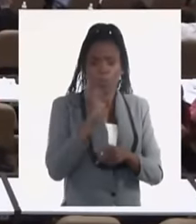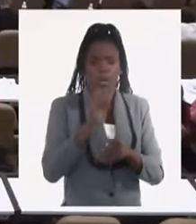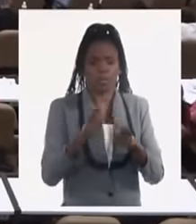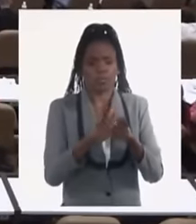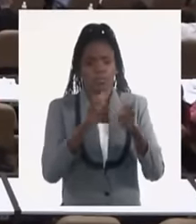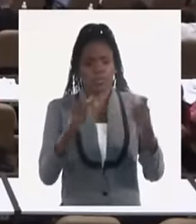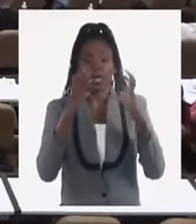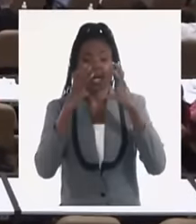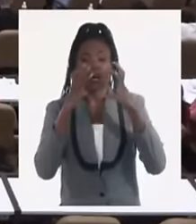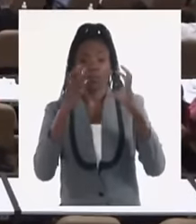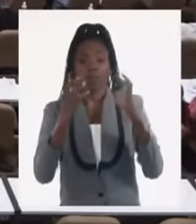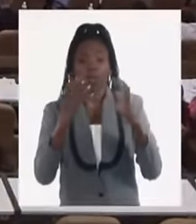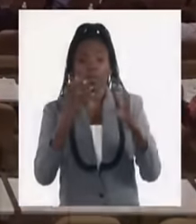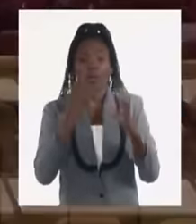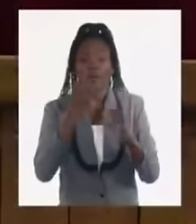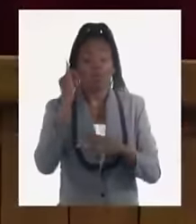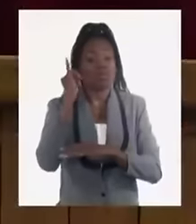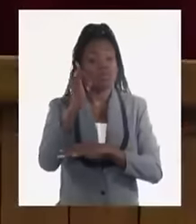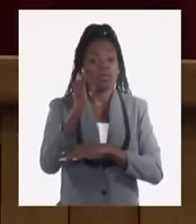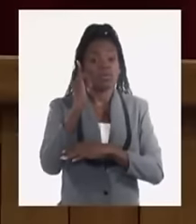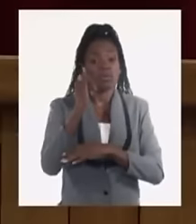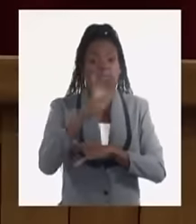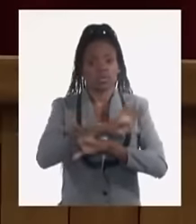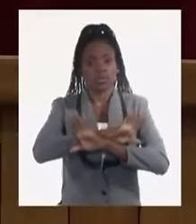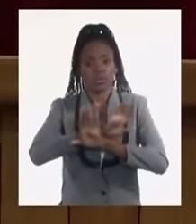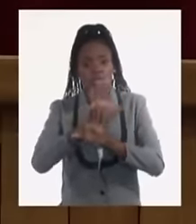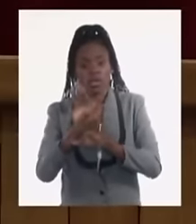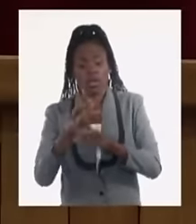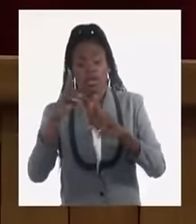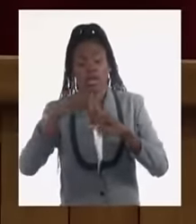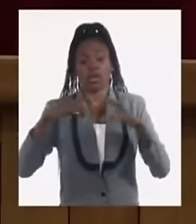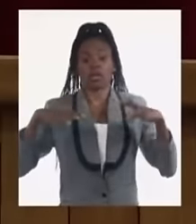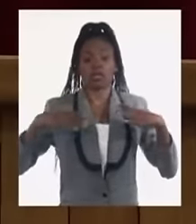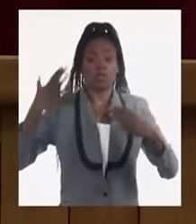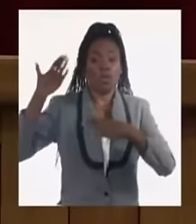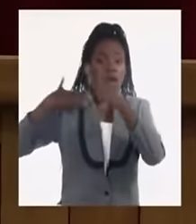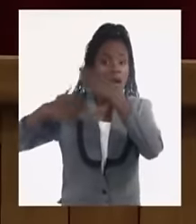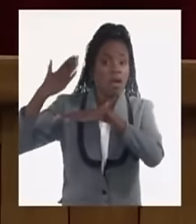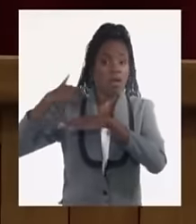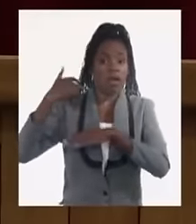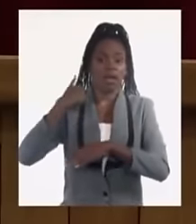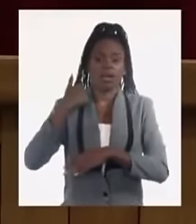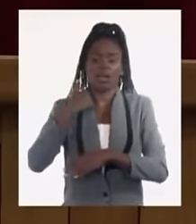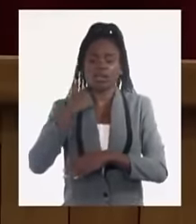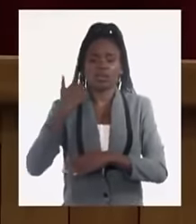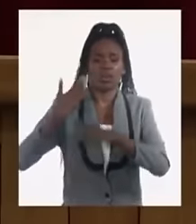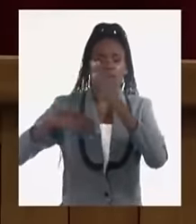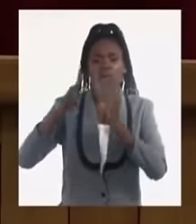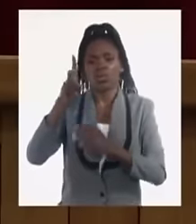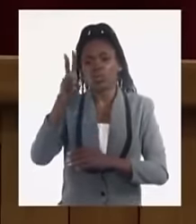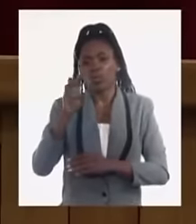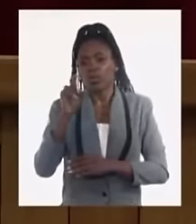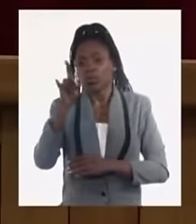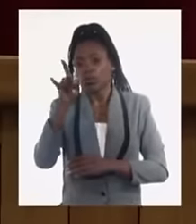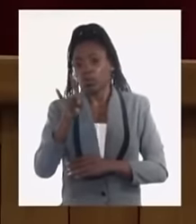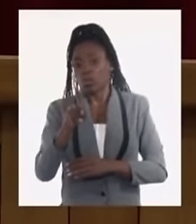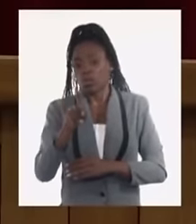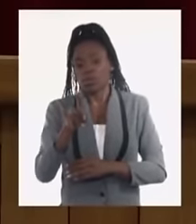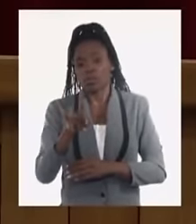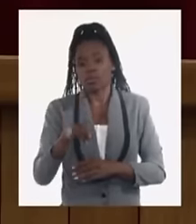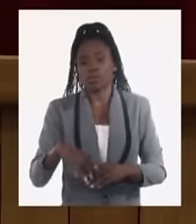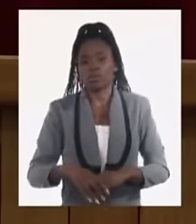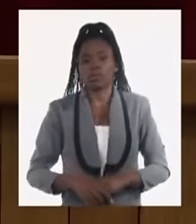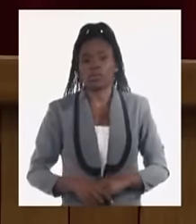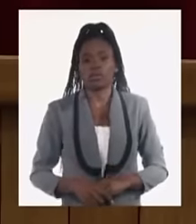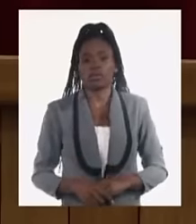importante, pero muy lejos de lo que llegó a ser el turismo aquí en el año 2019. Y estamos